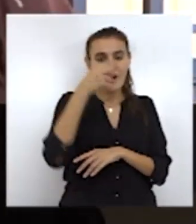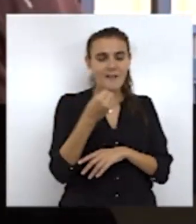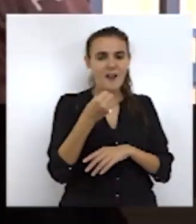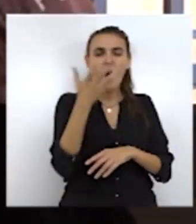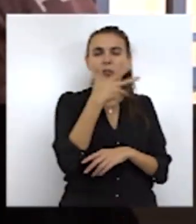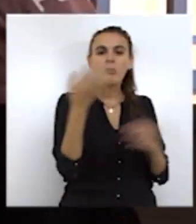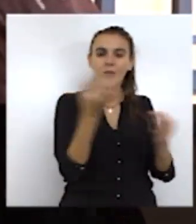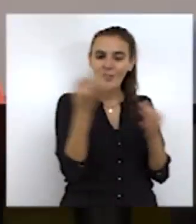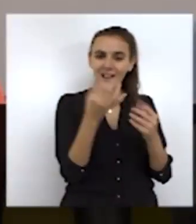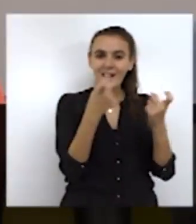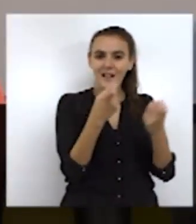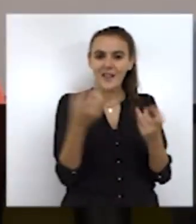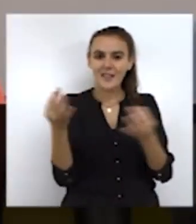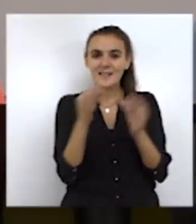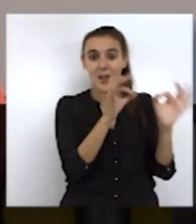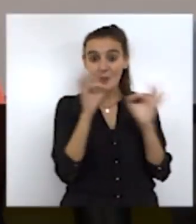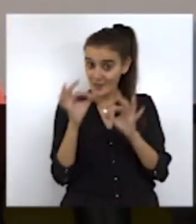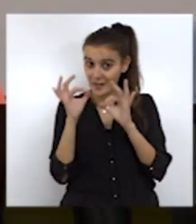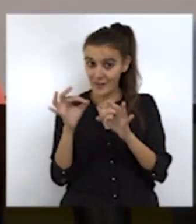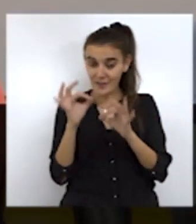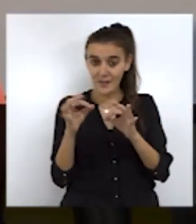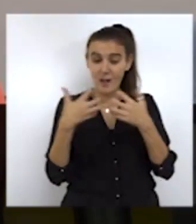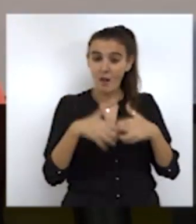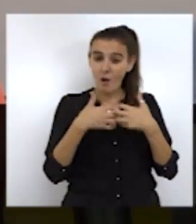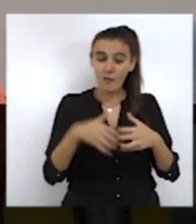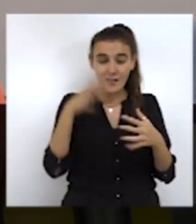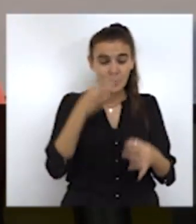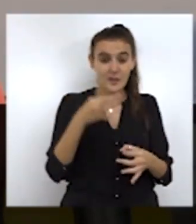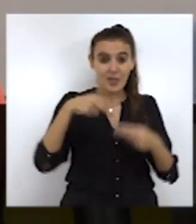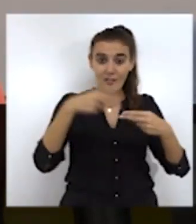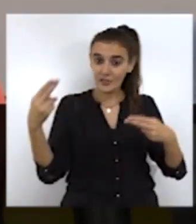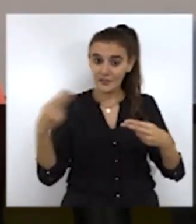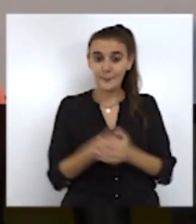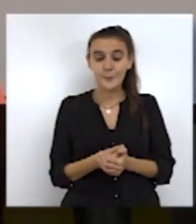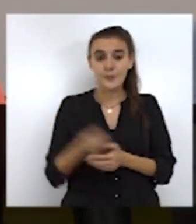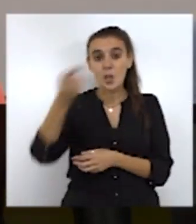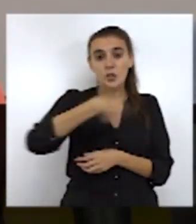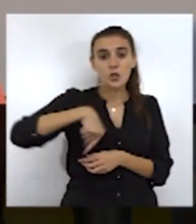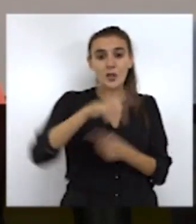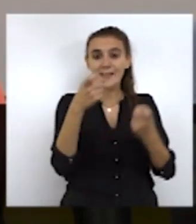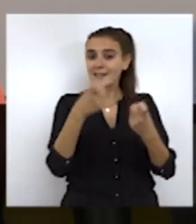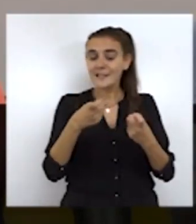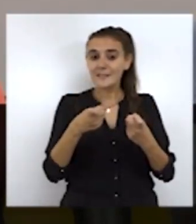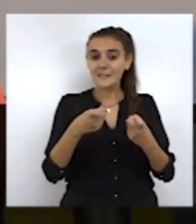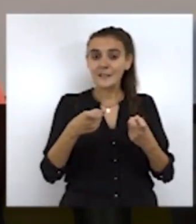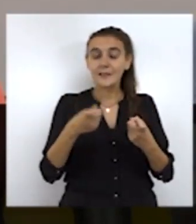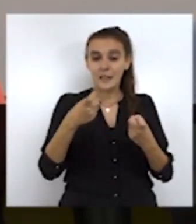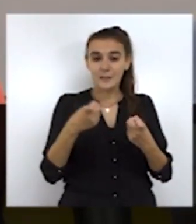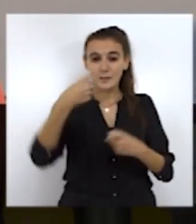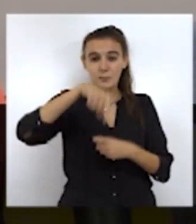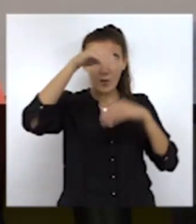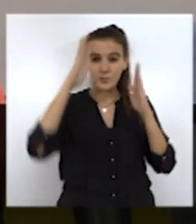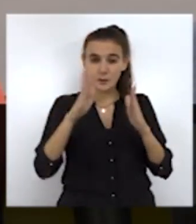conocer de primera mano las necesidades específicas de las fuerzas de seguridad de la frontera. Queremos atender esa necesidad, pero también queremos